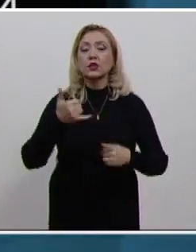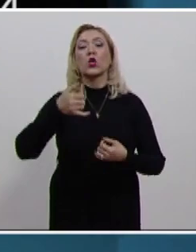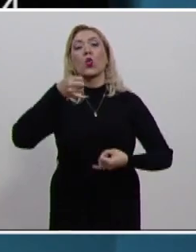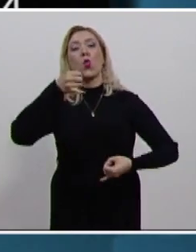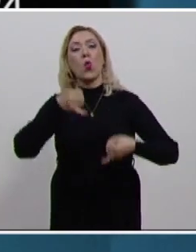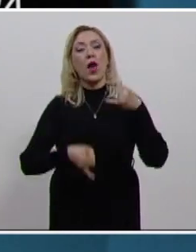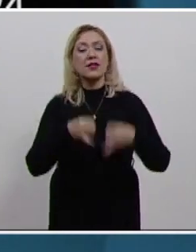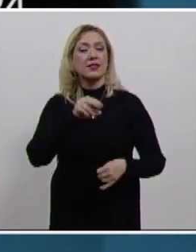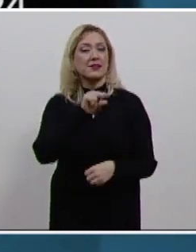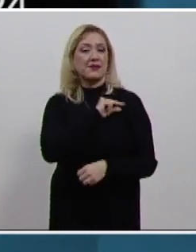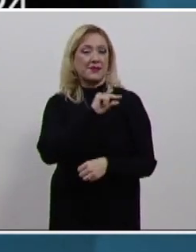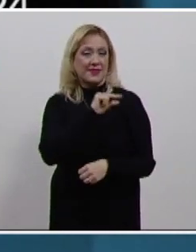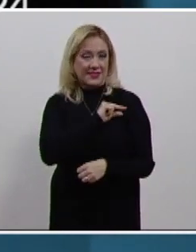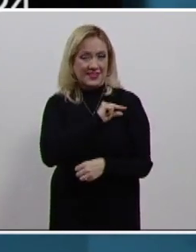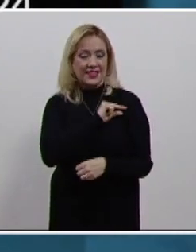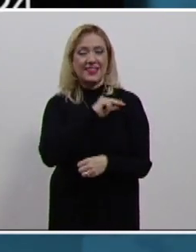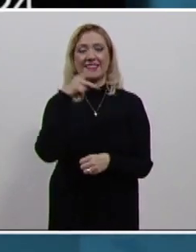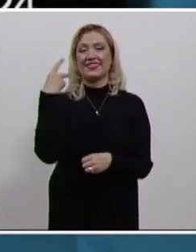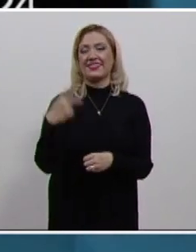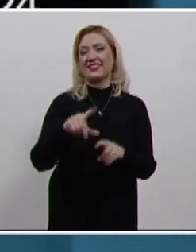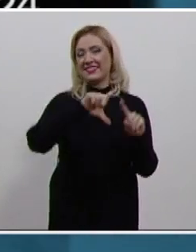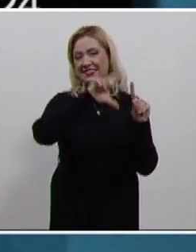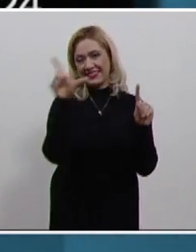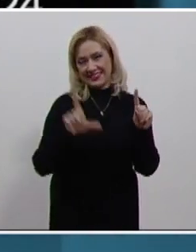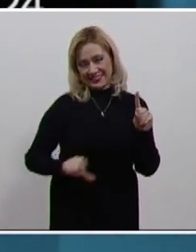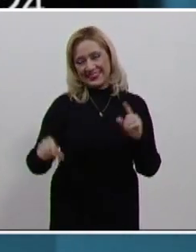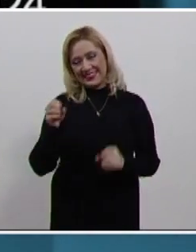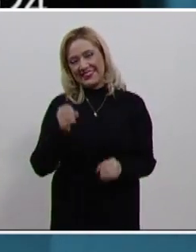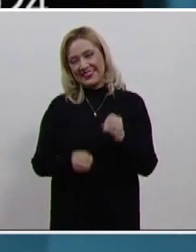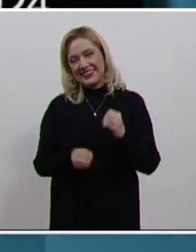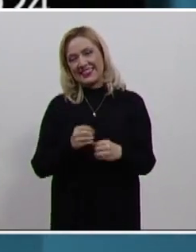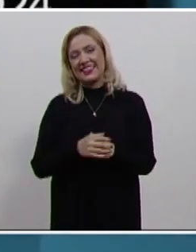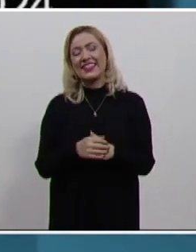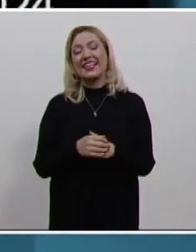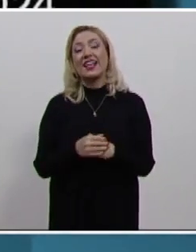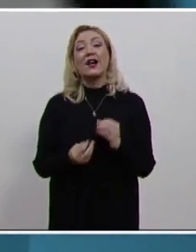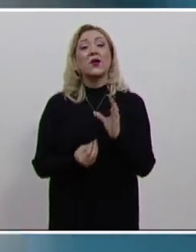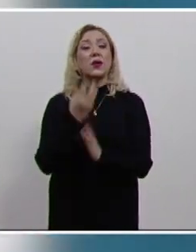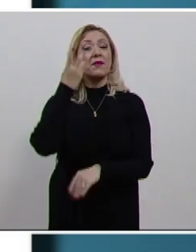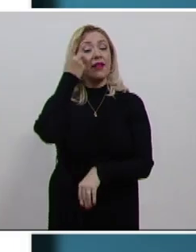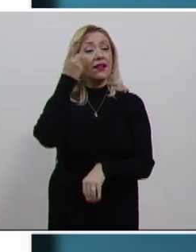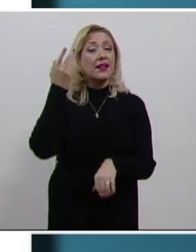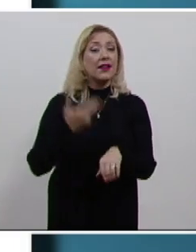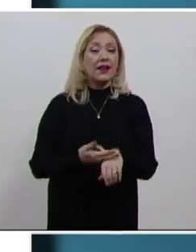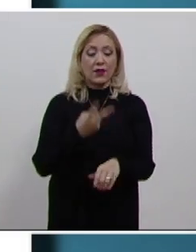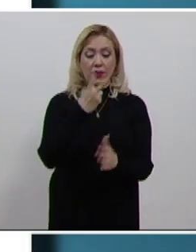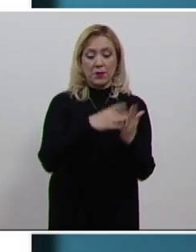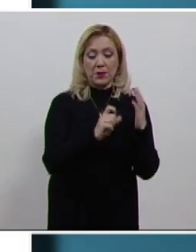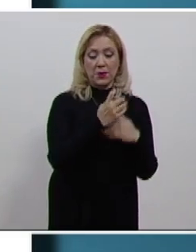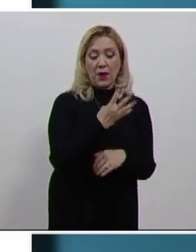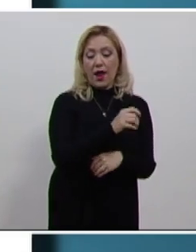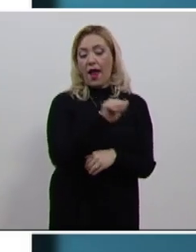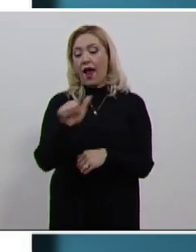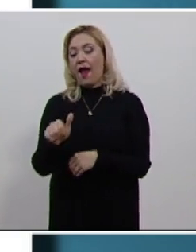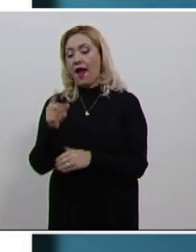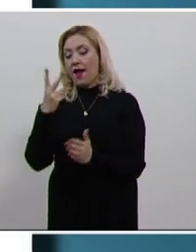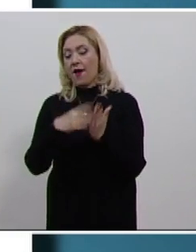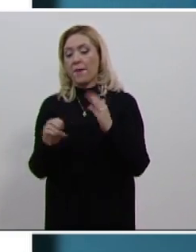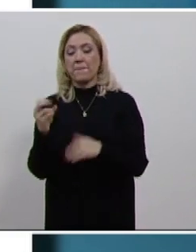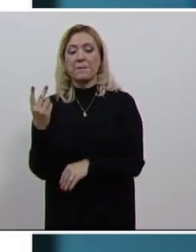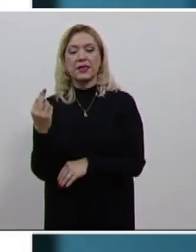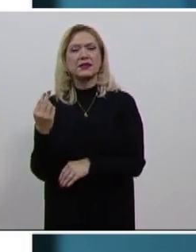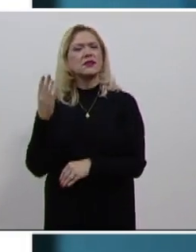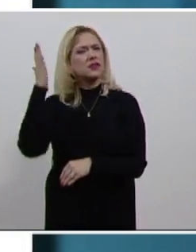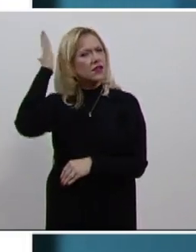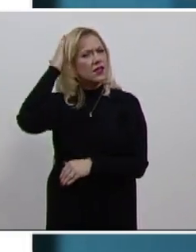Jueces de Distrito del Poder Judicial de la Federación. La nueva directiva para el periodo 2024-2025 estará